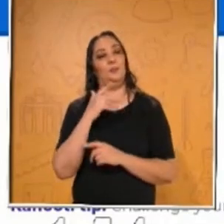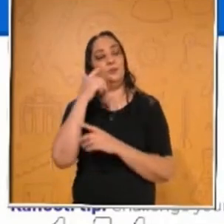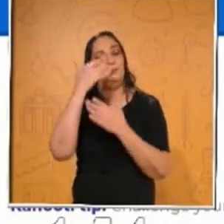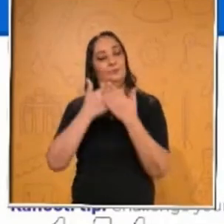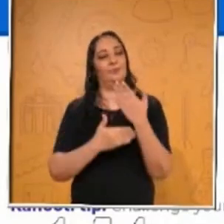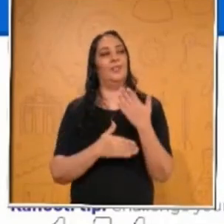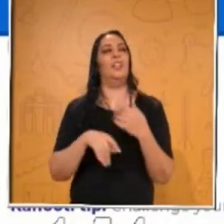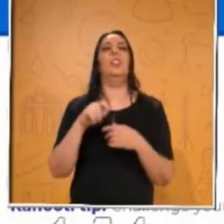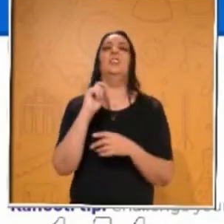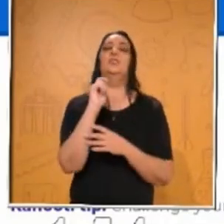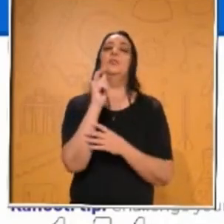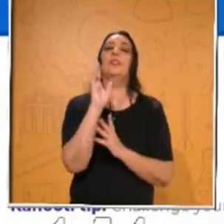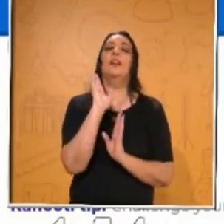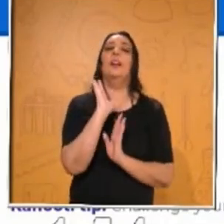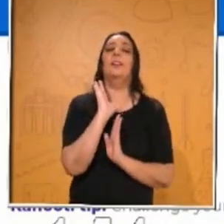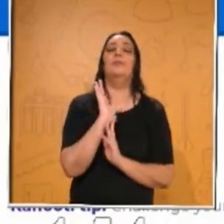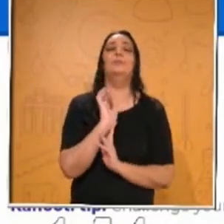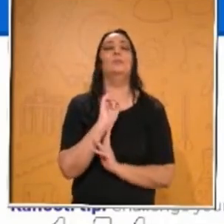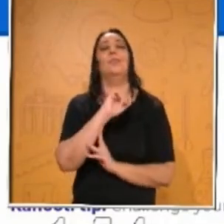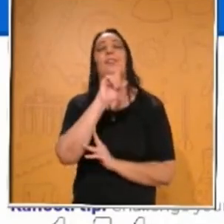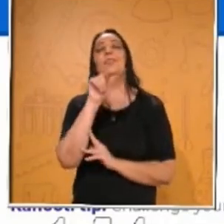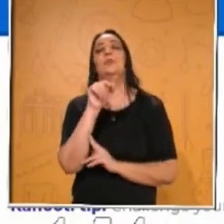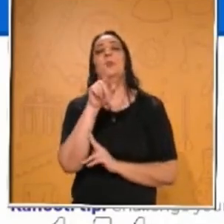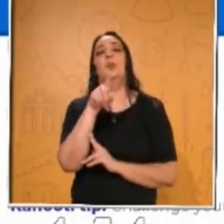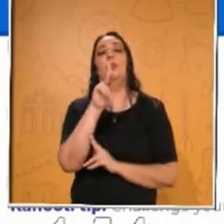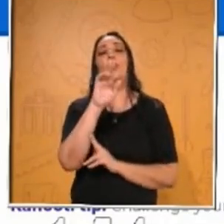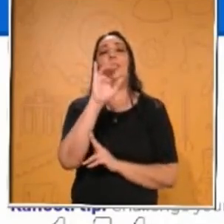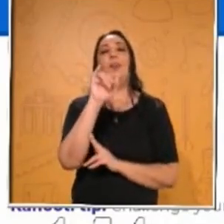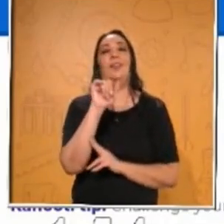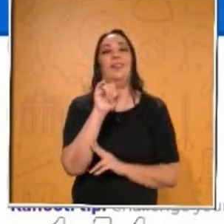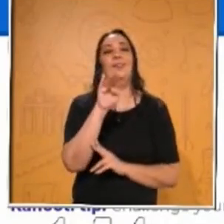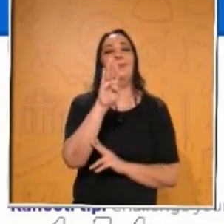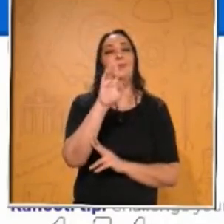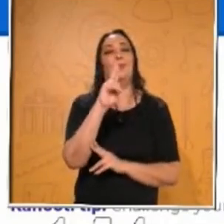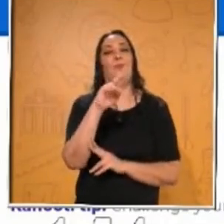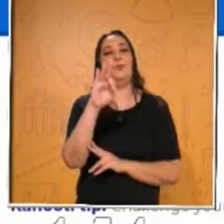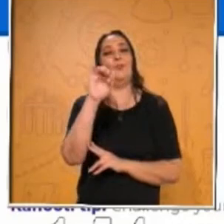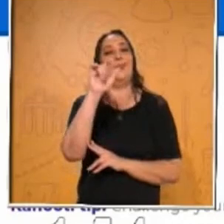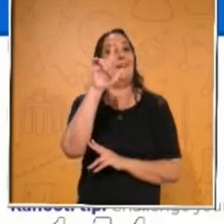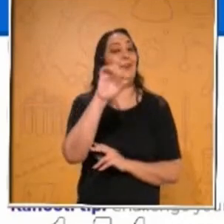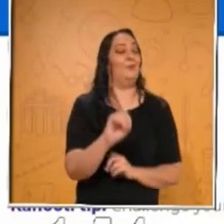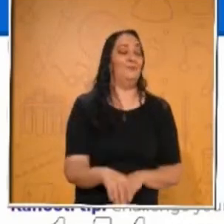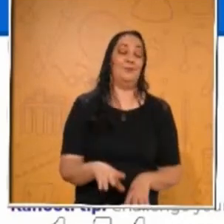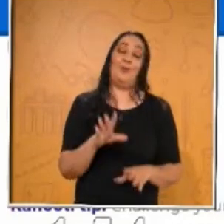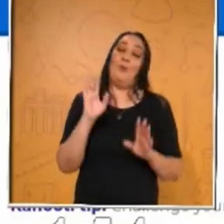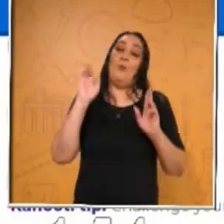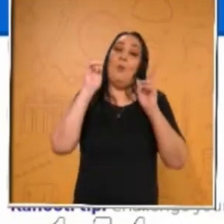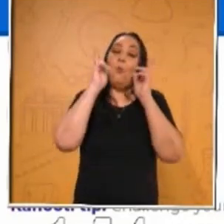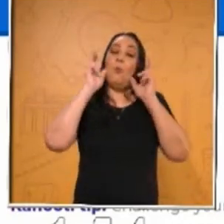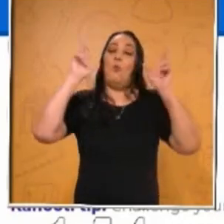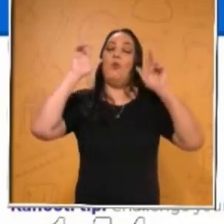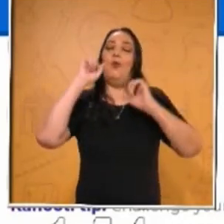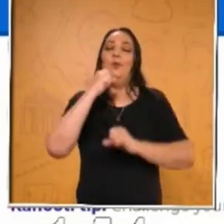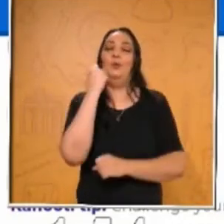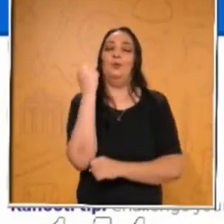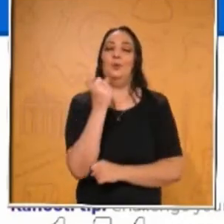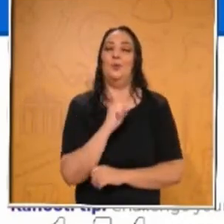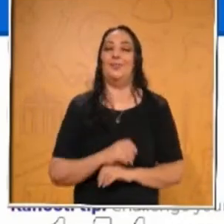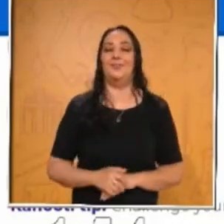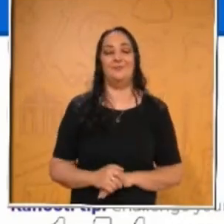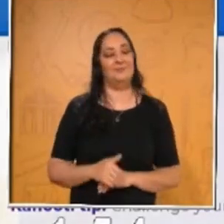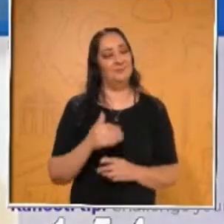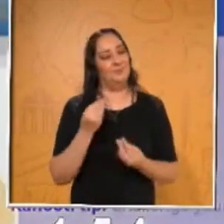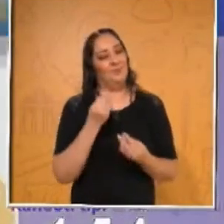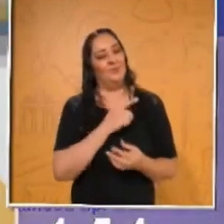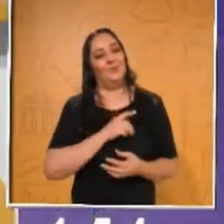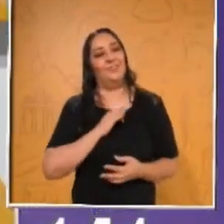sabría qué significaba eso. Y Lucky Buffalo. Es un búfalo suertudo. Sí. Muy bien. Muy bien, excelente.